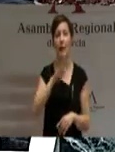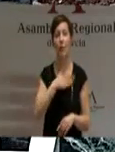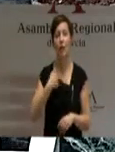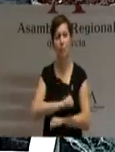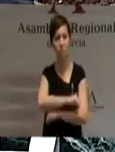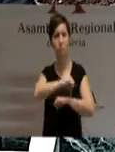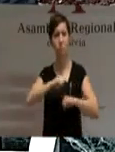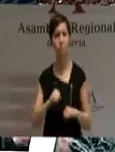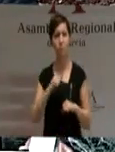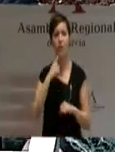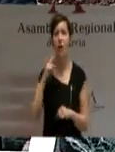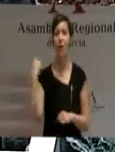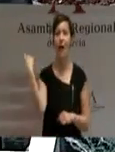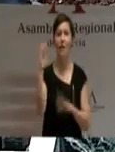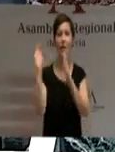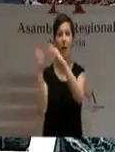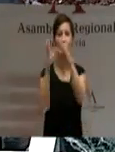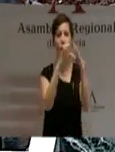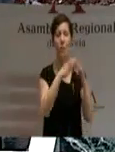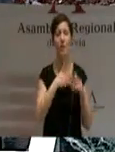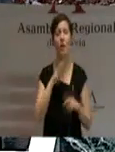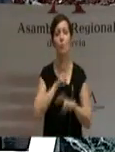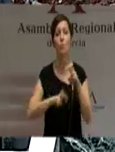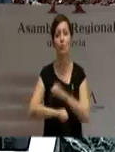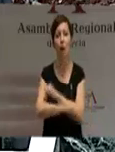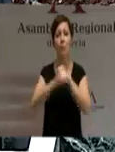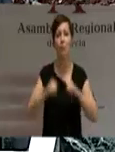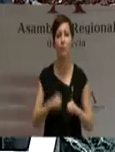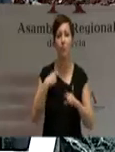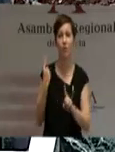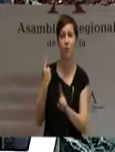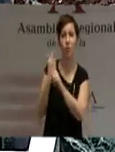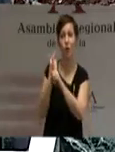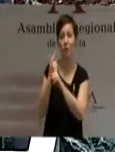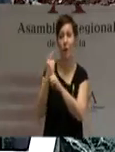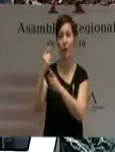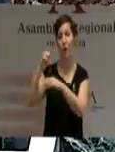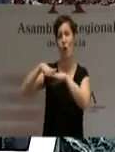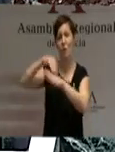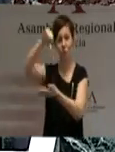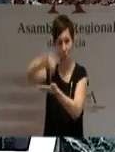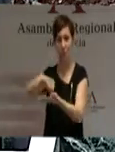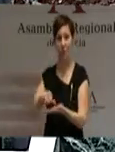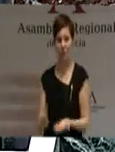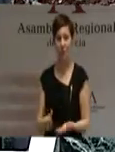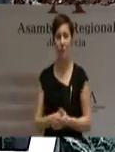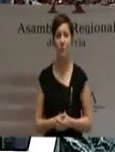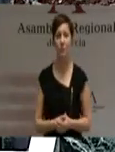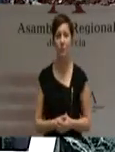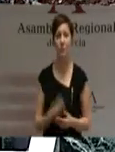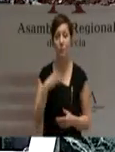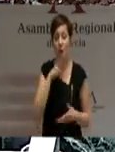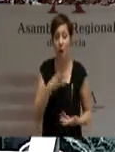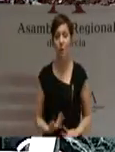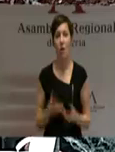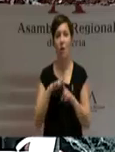pretenden ser cada vez más fuertes, debilitando al Estado del que forman parte. En este momento, en el que el